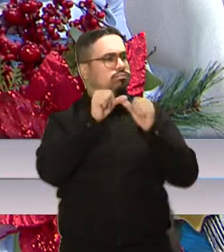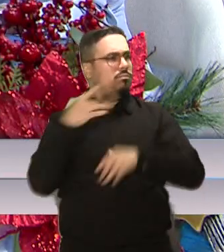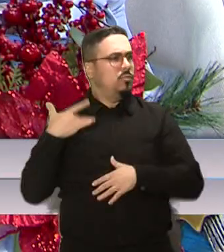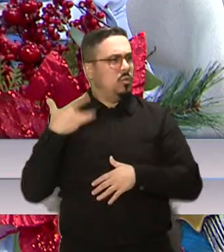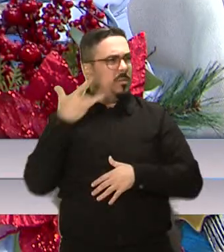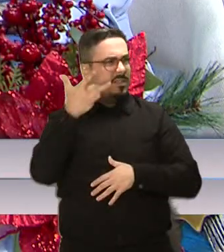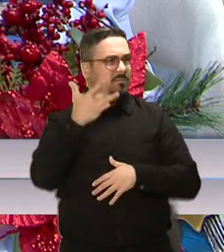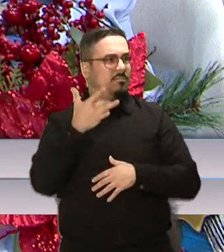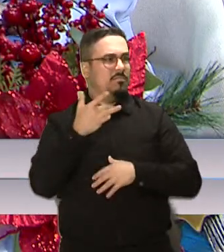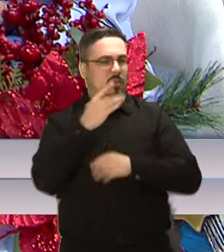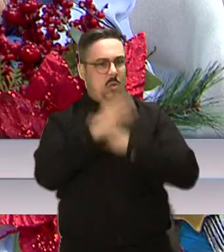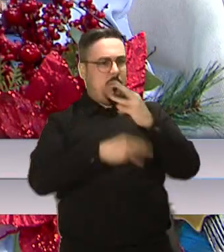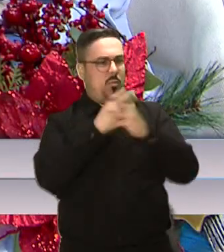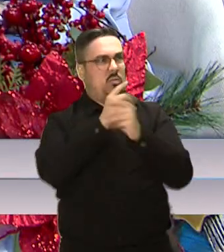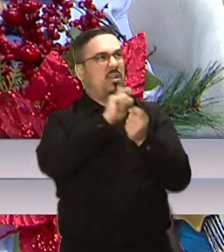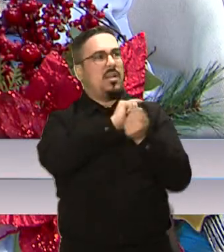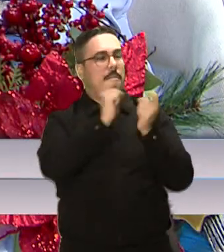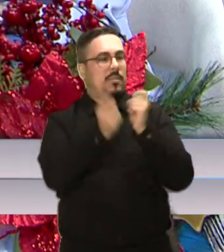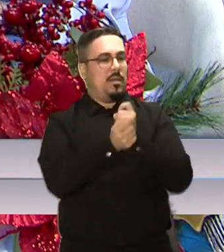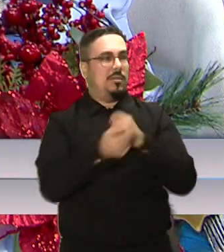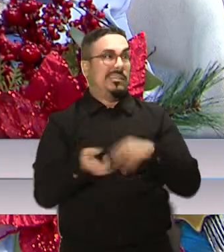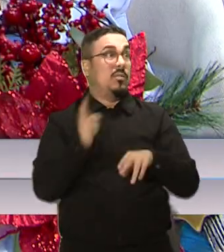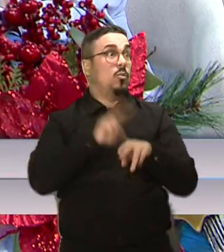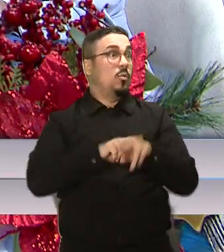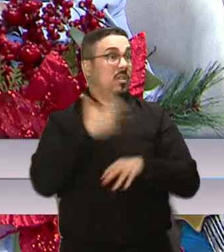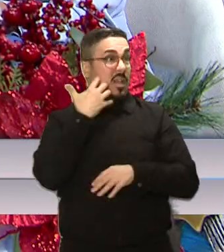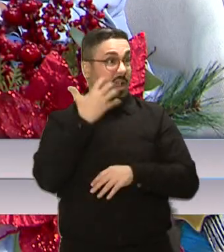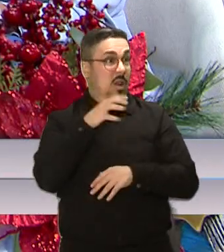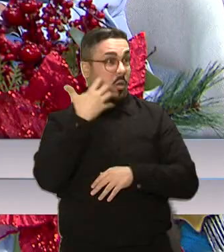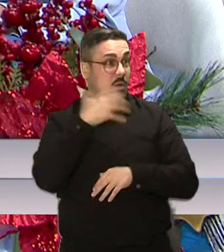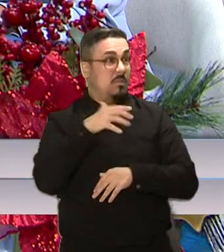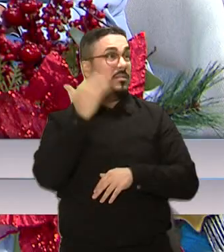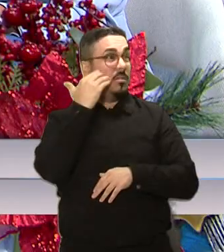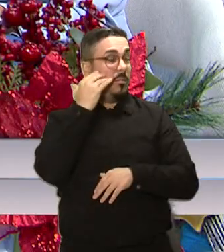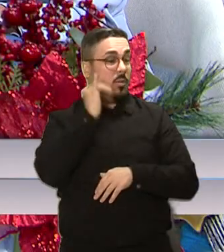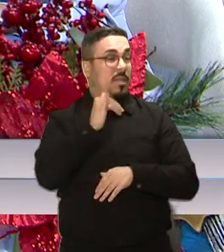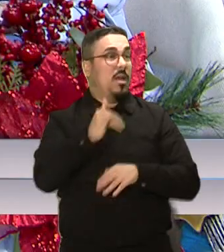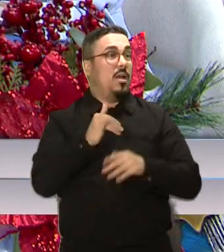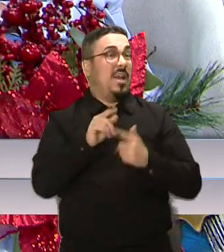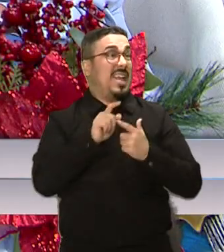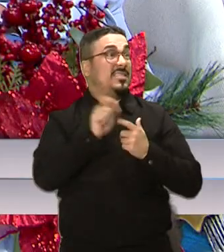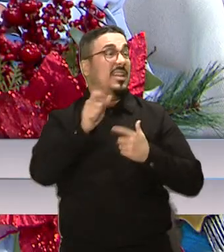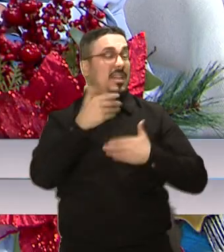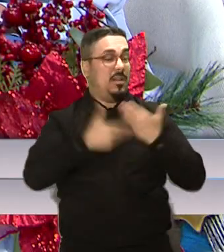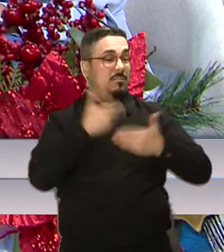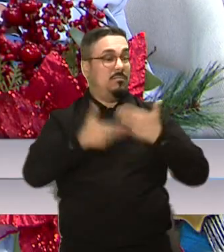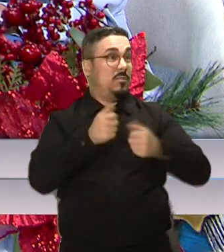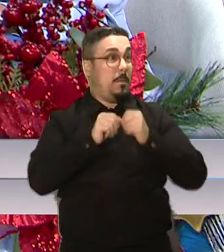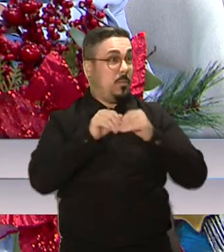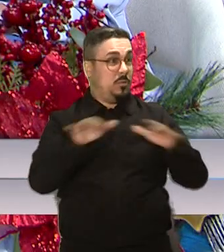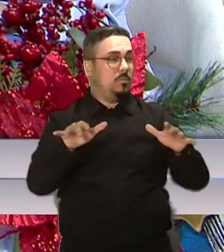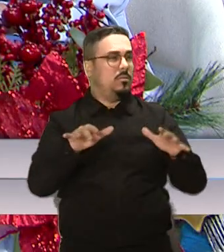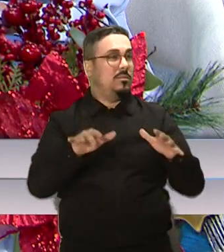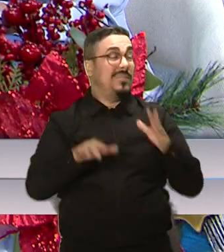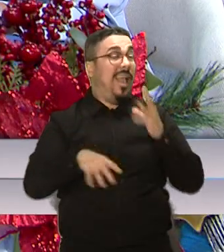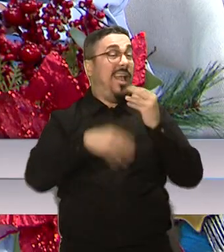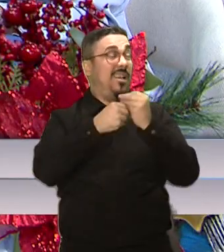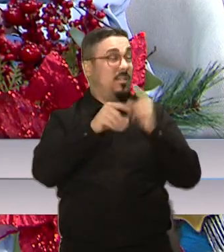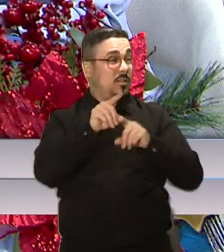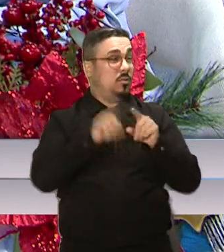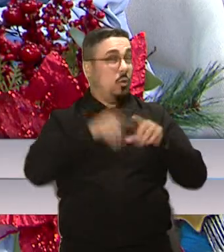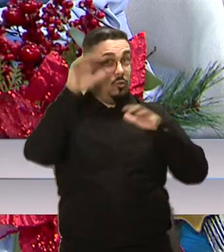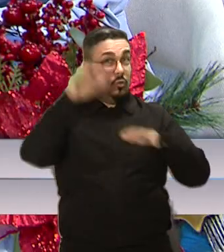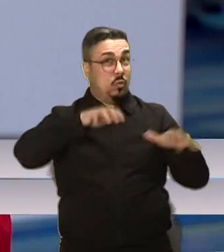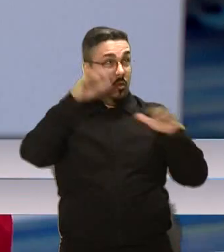planeta está cambiando, tenemos más calor, sabemos que eso acelera el ciclo de reproducción y también vemos lluvia, incluso fuera de la